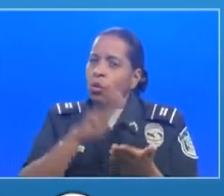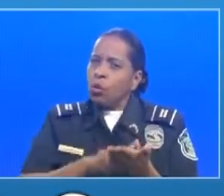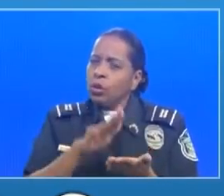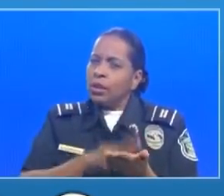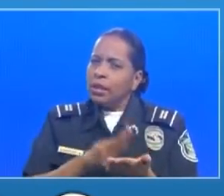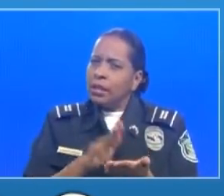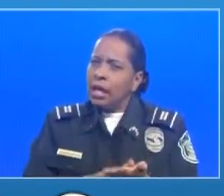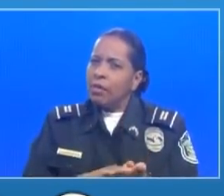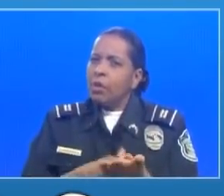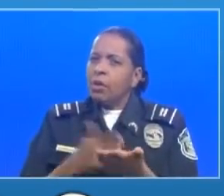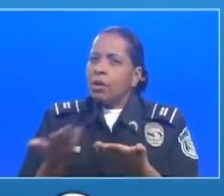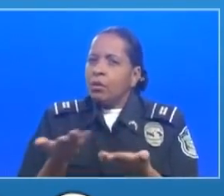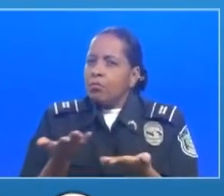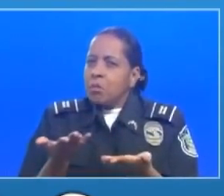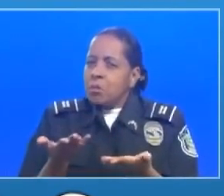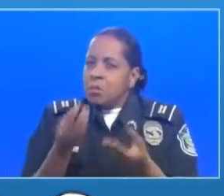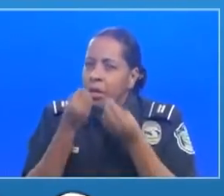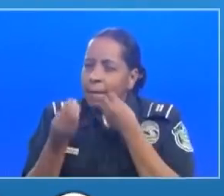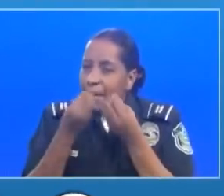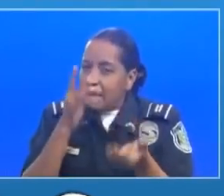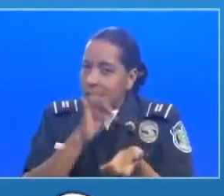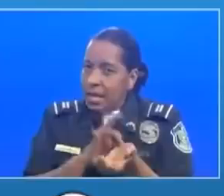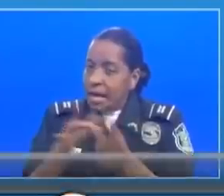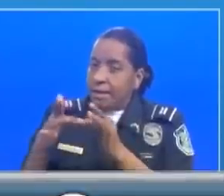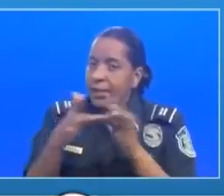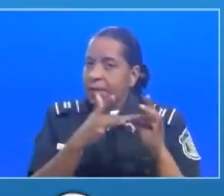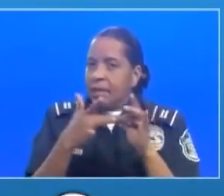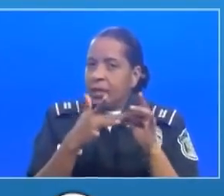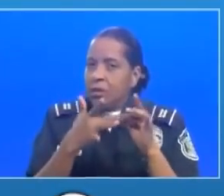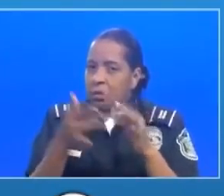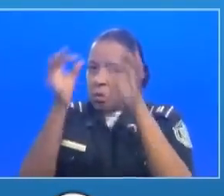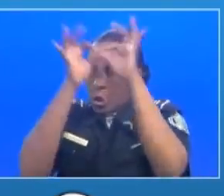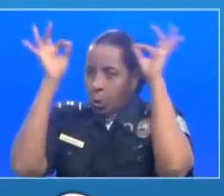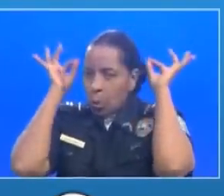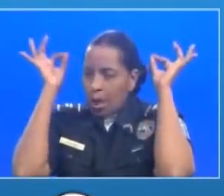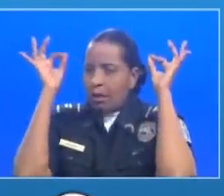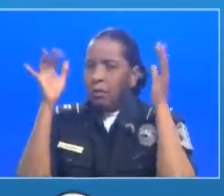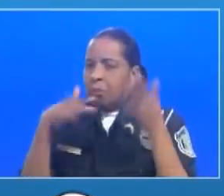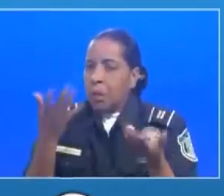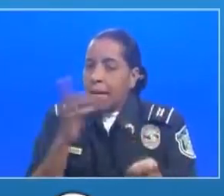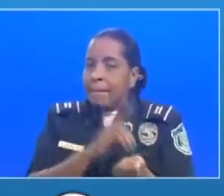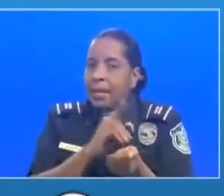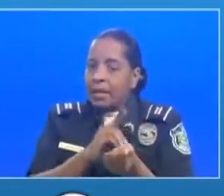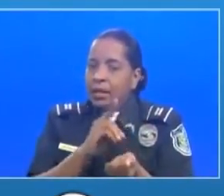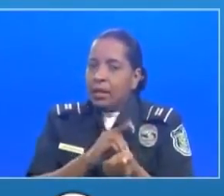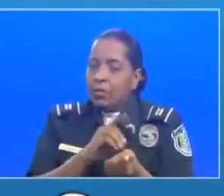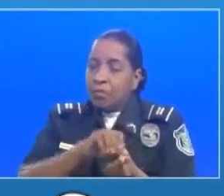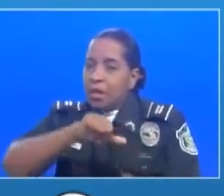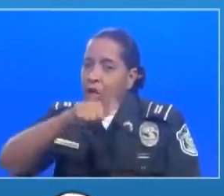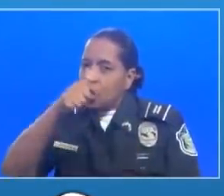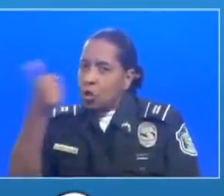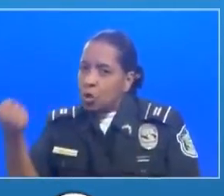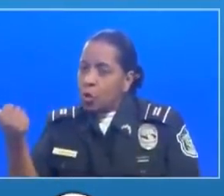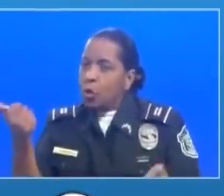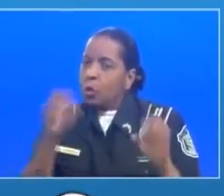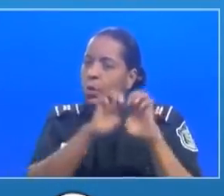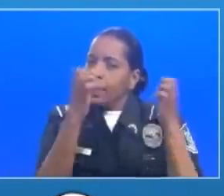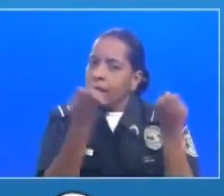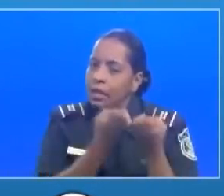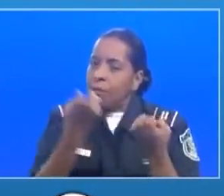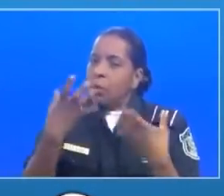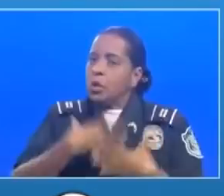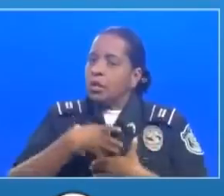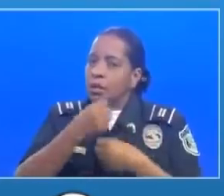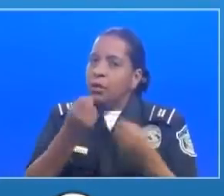nutricionistas sino que también hemos contratado enfermeras y médicos y otros miembros del equipo de salud